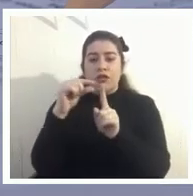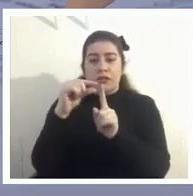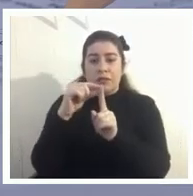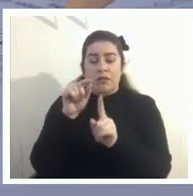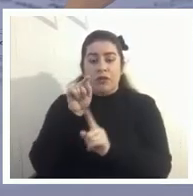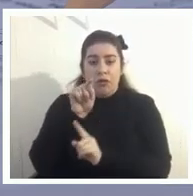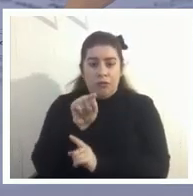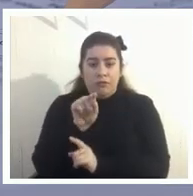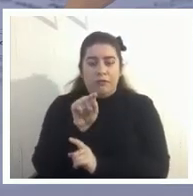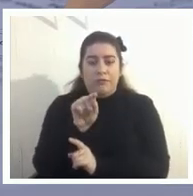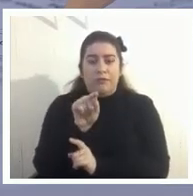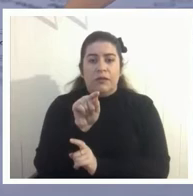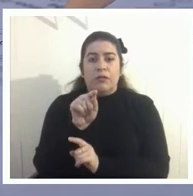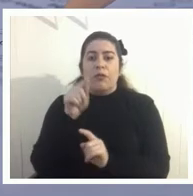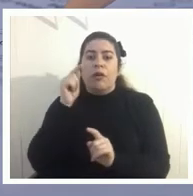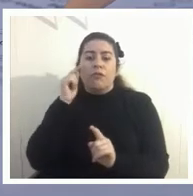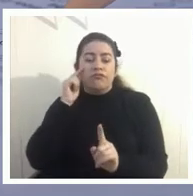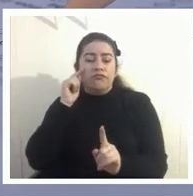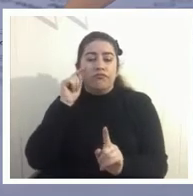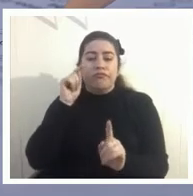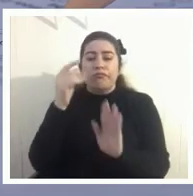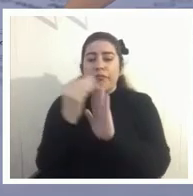cuando establecemos estos objetivos